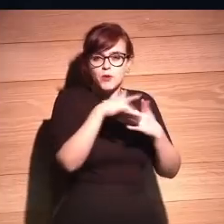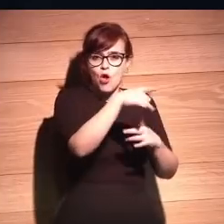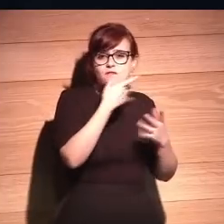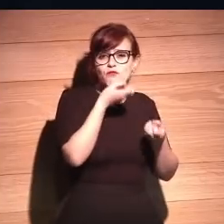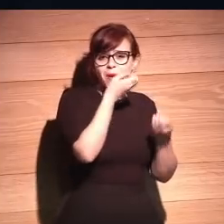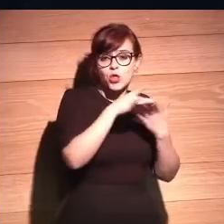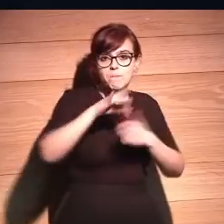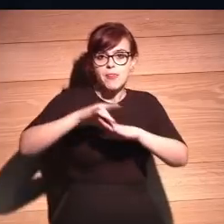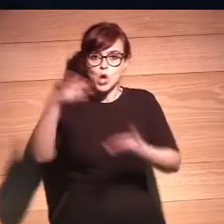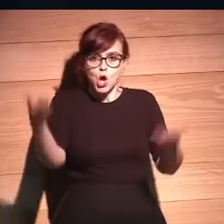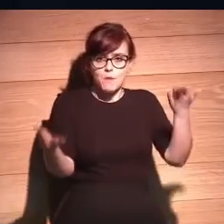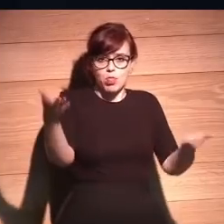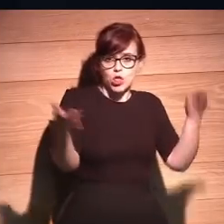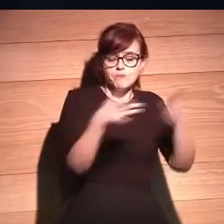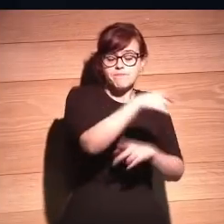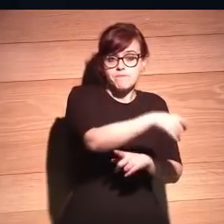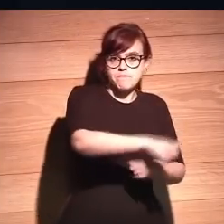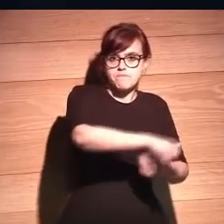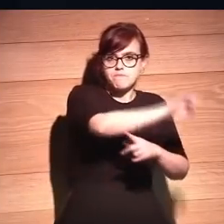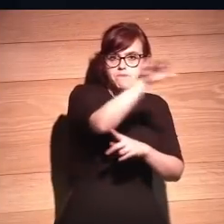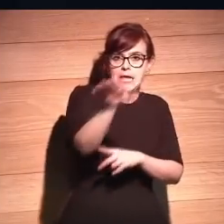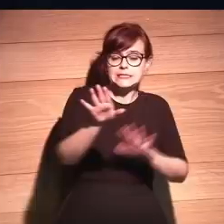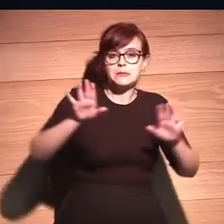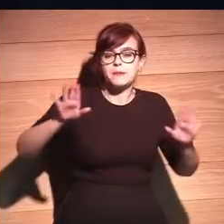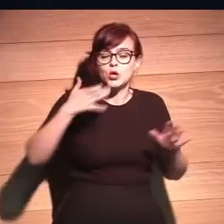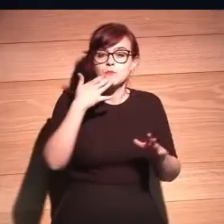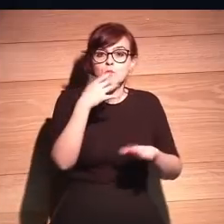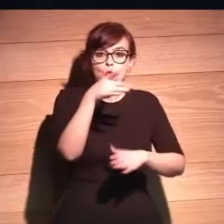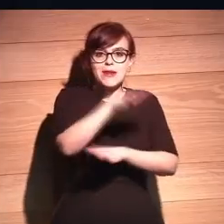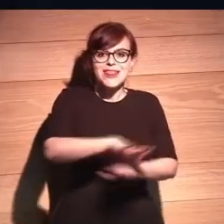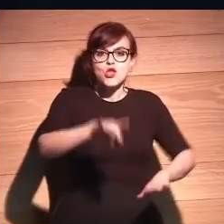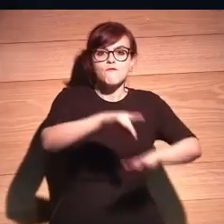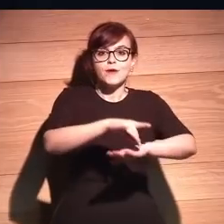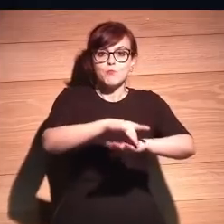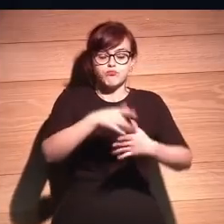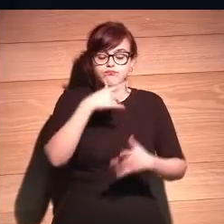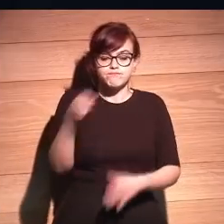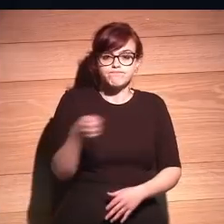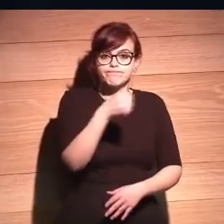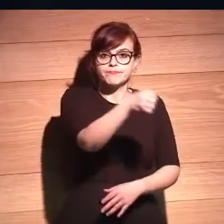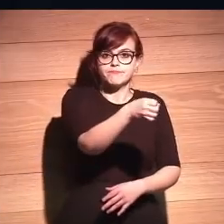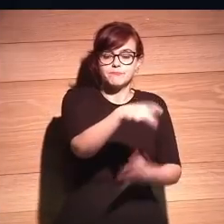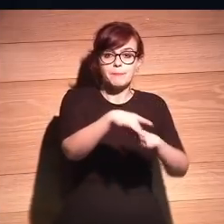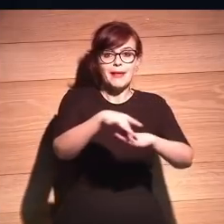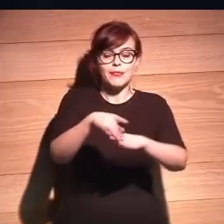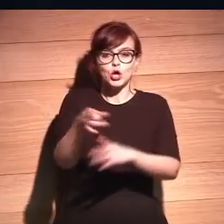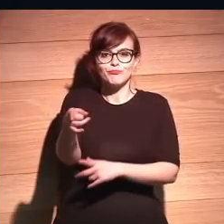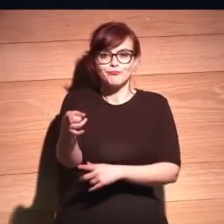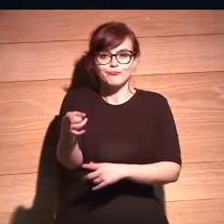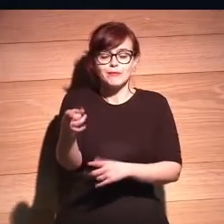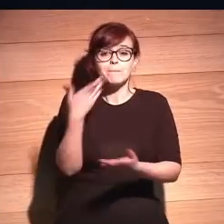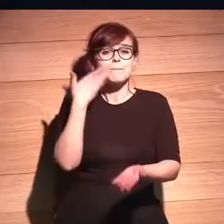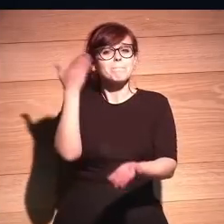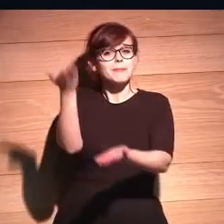que un médico. El día que yo tenga un niño enfermo y vaya al médico, no le